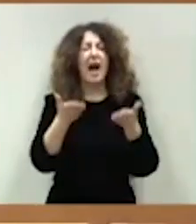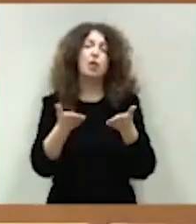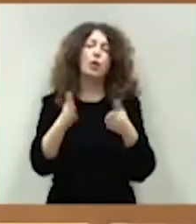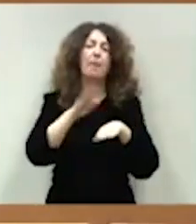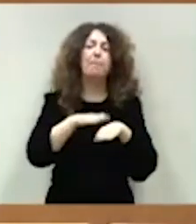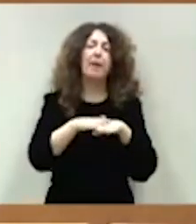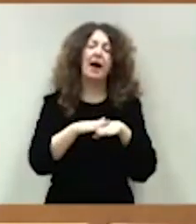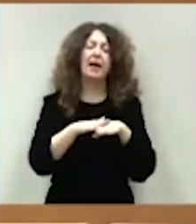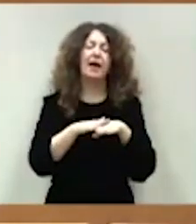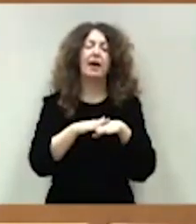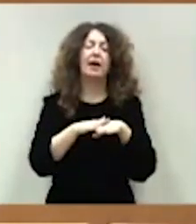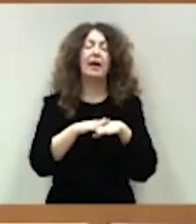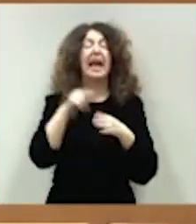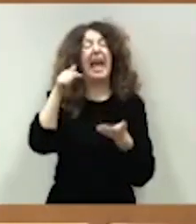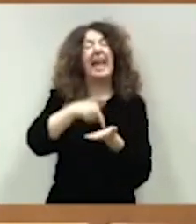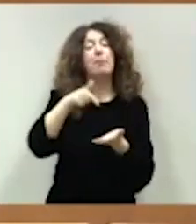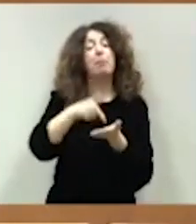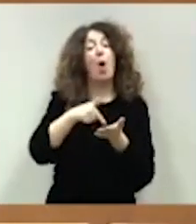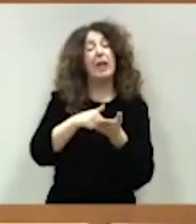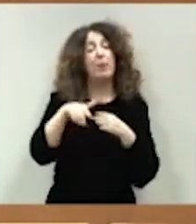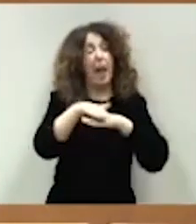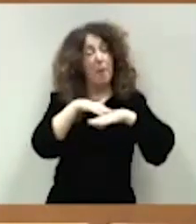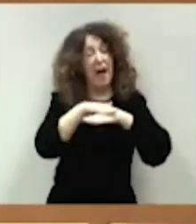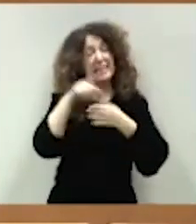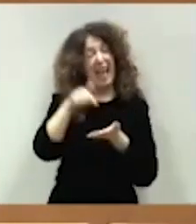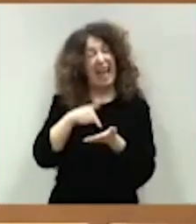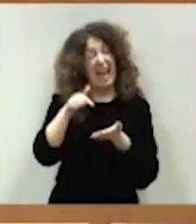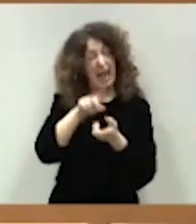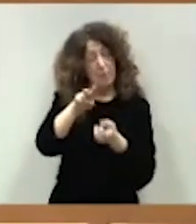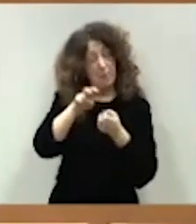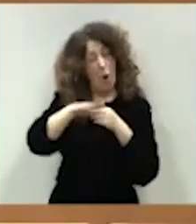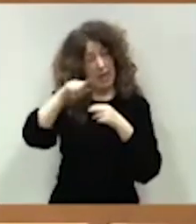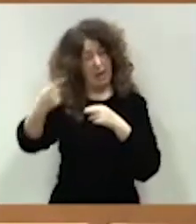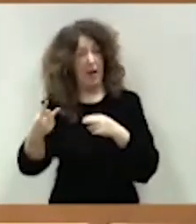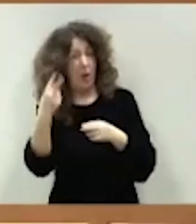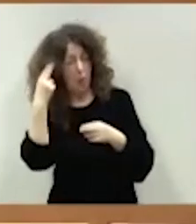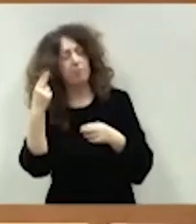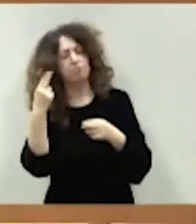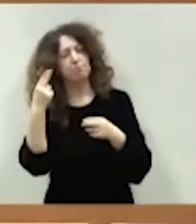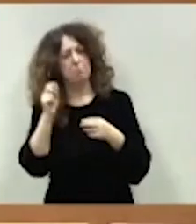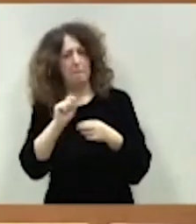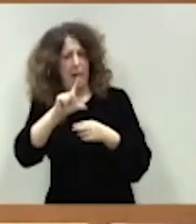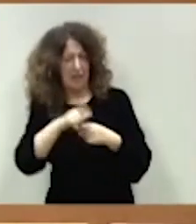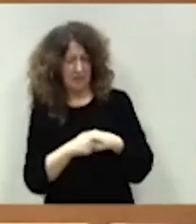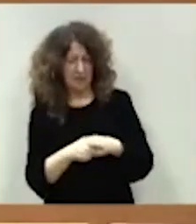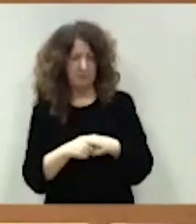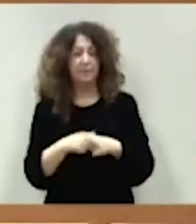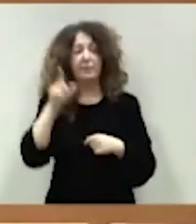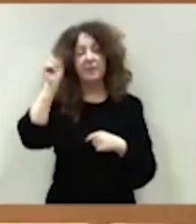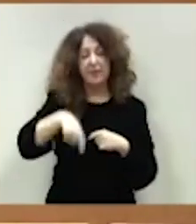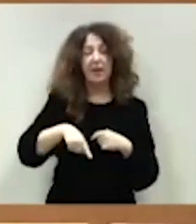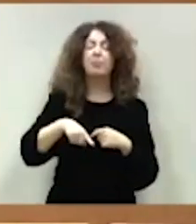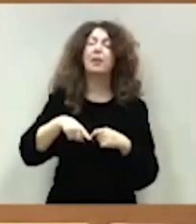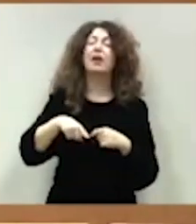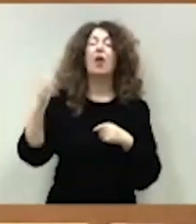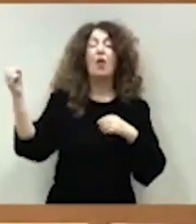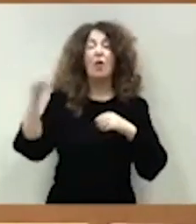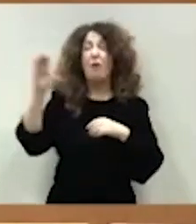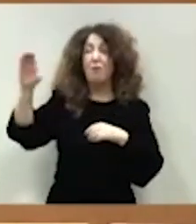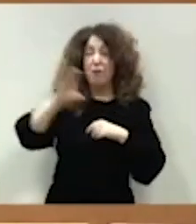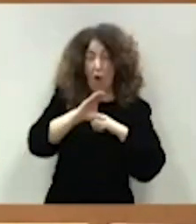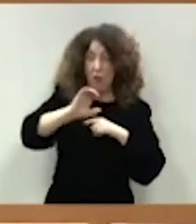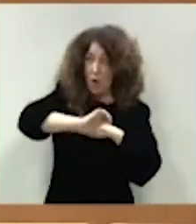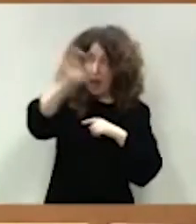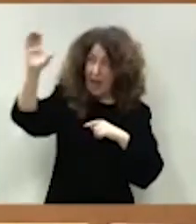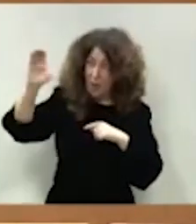las bases imponibles. Tres, un despliegue intensivo de los fondos europeos en todos los territorios que